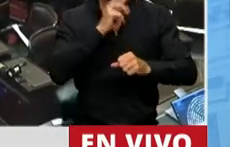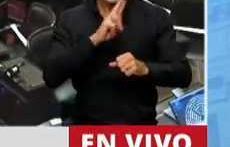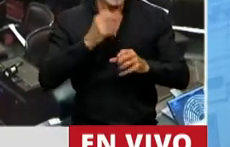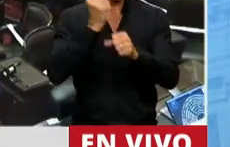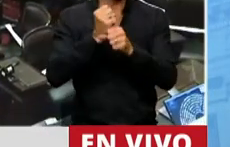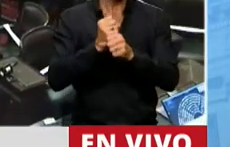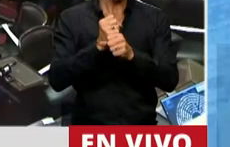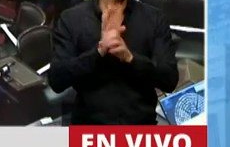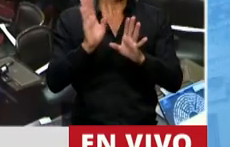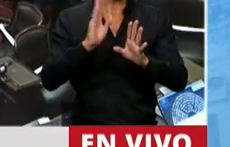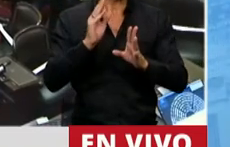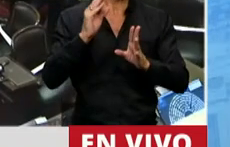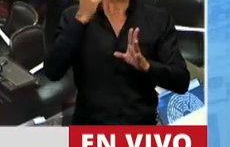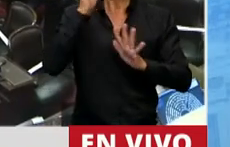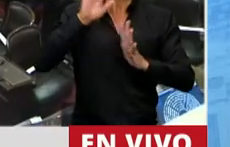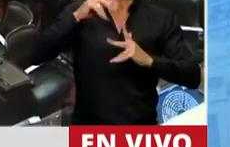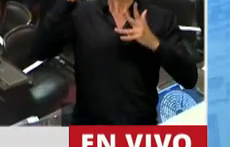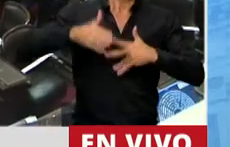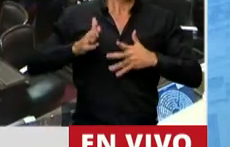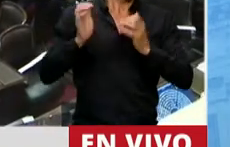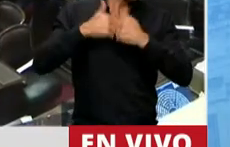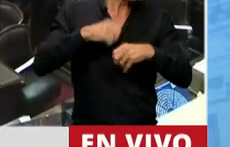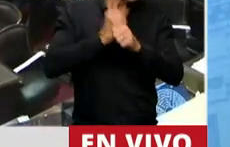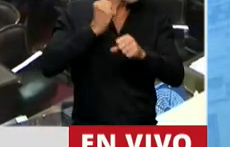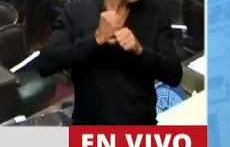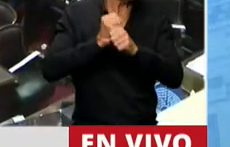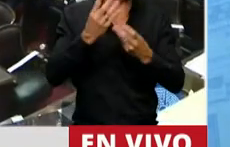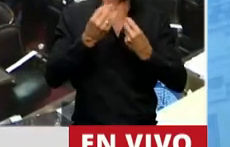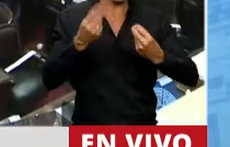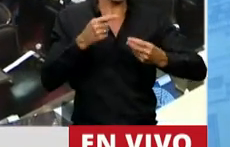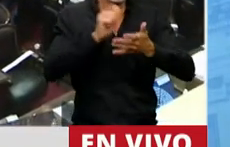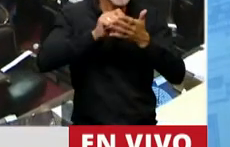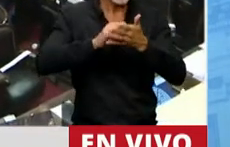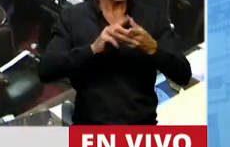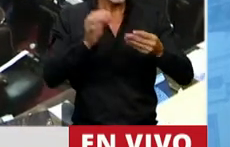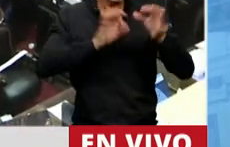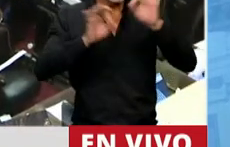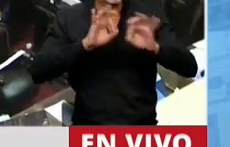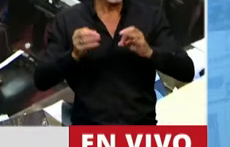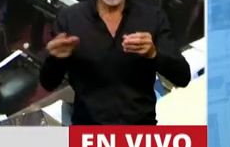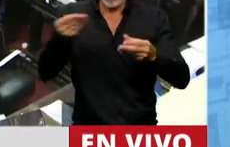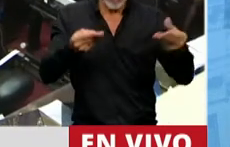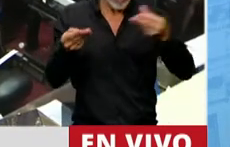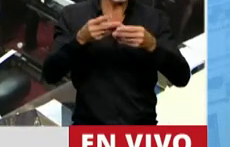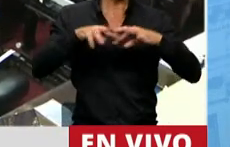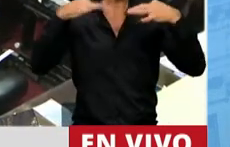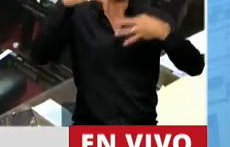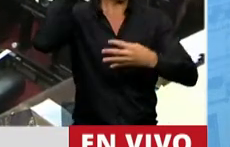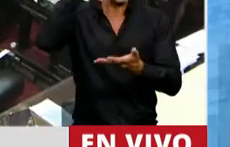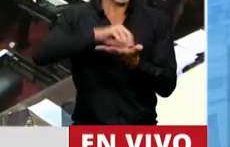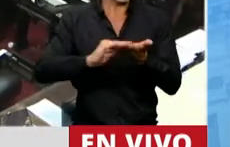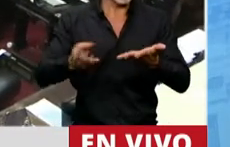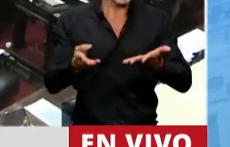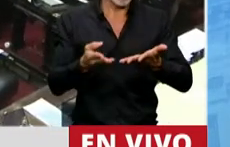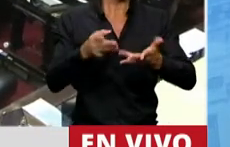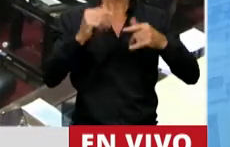anónimos, un enorme agradecimiento por haber traído esta letra, este proyecto, a este recinto. Gracias